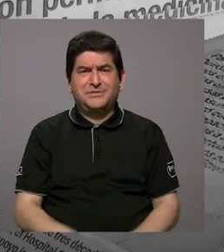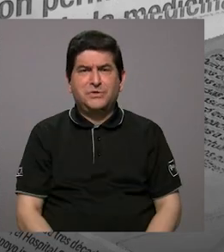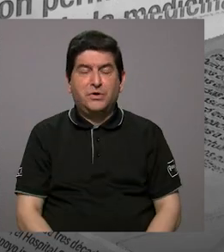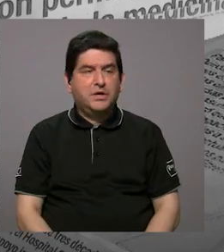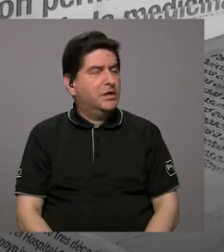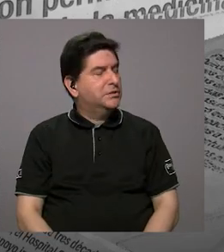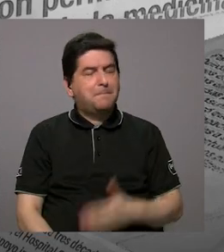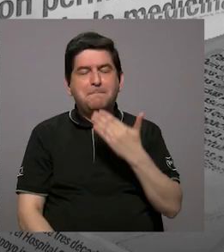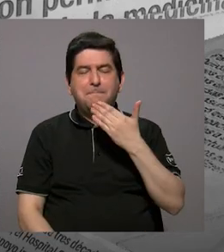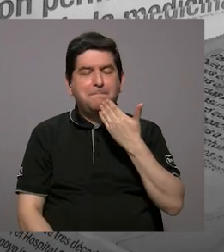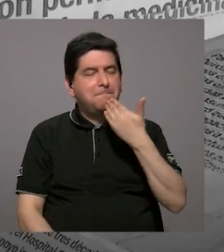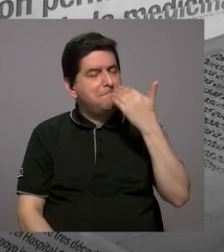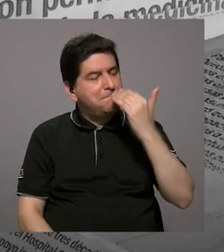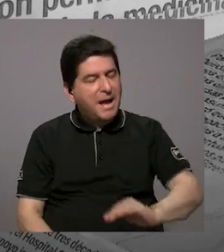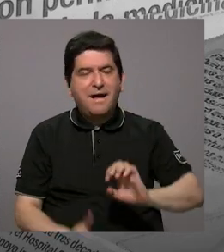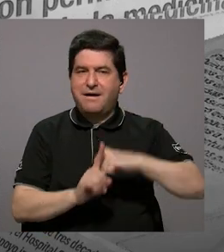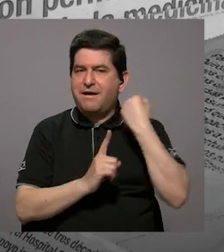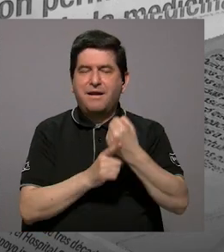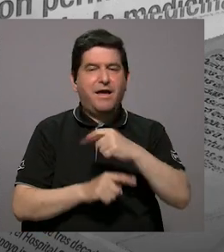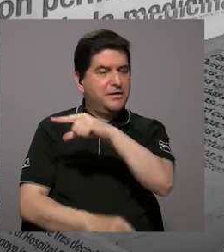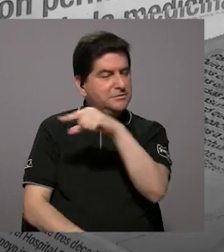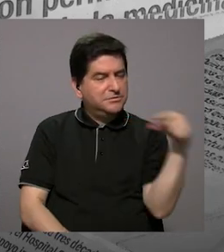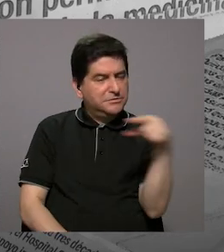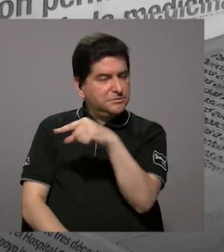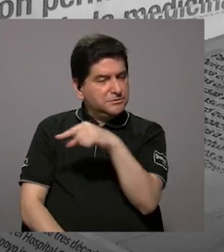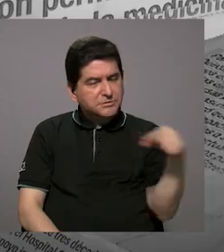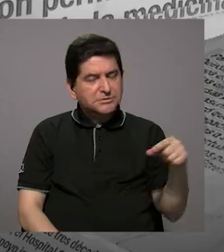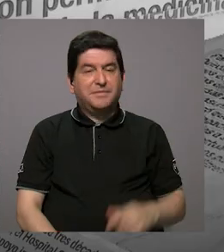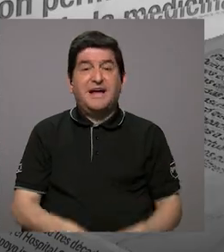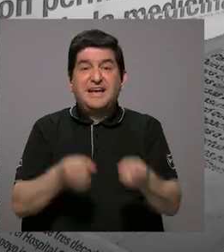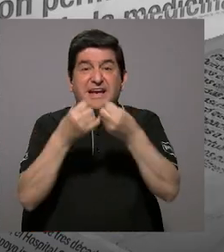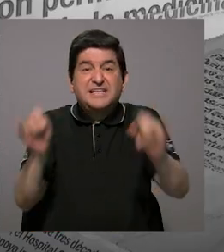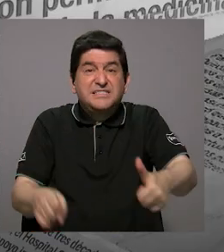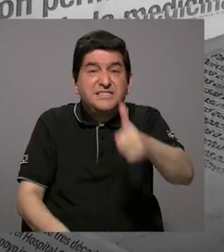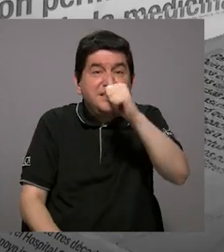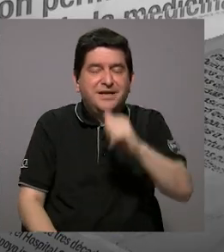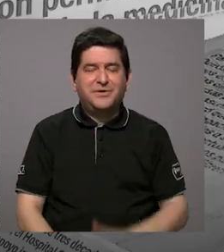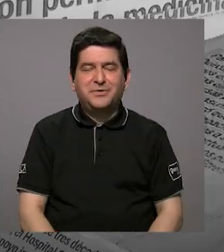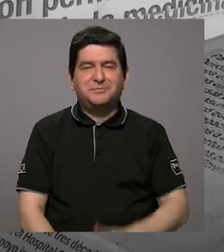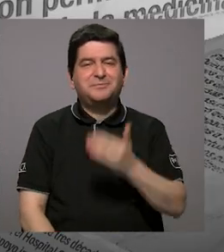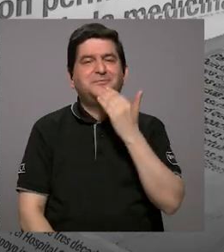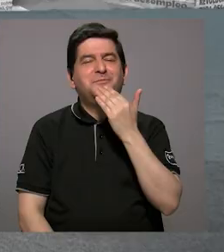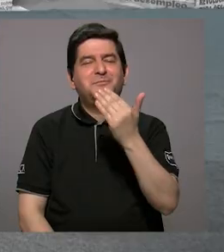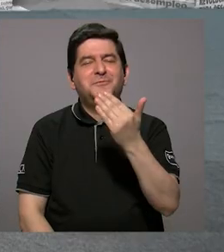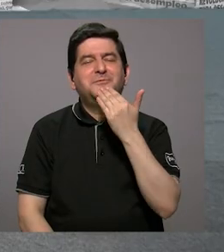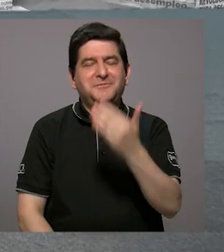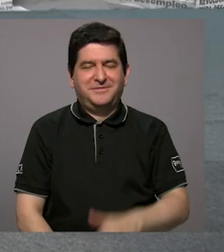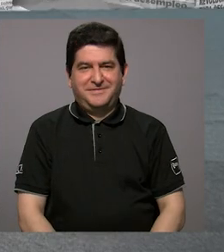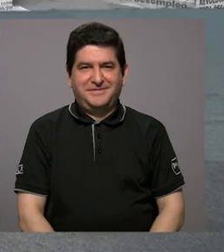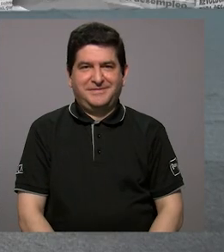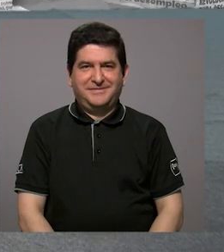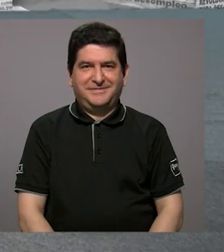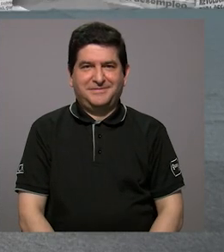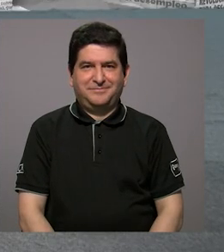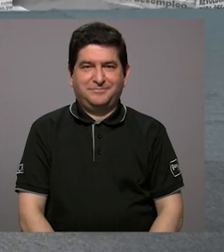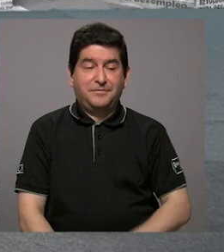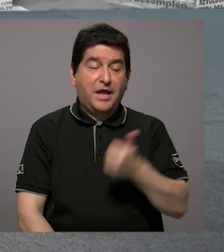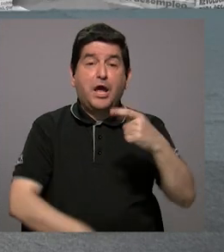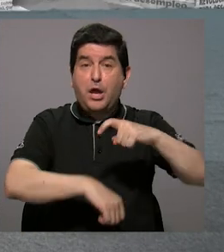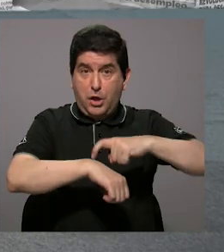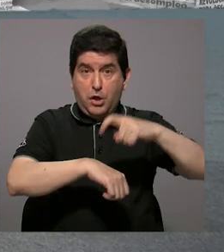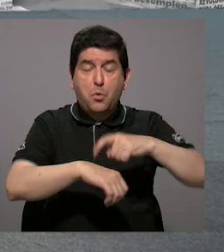que la pasó muy mal durante muchas semanas sin agua. Muchísimas gracias y